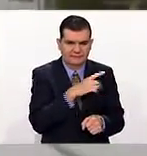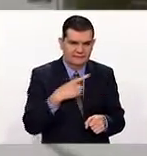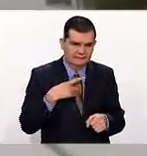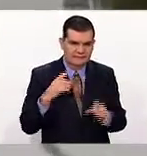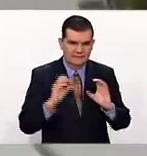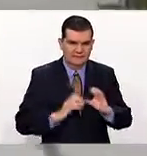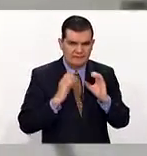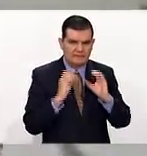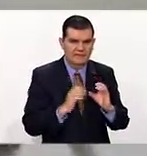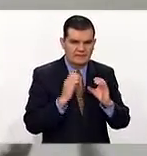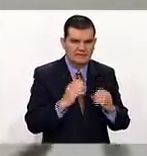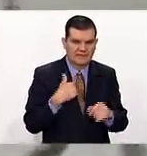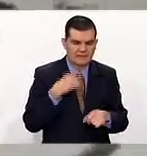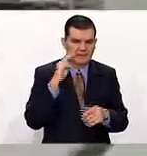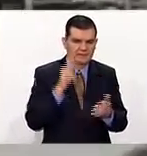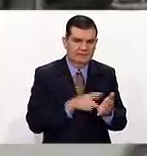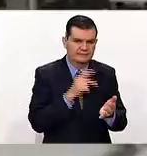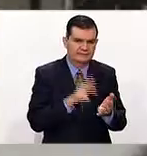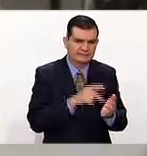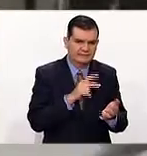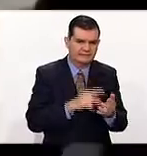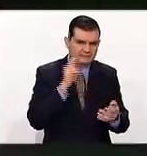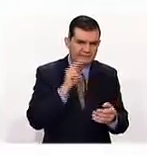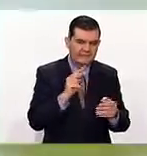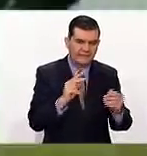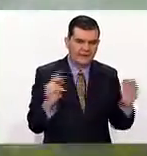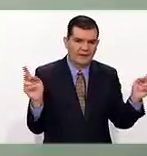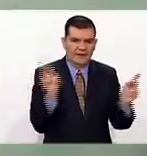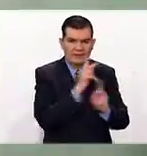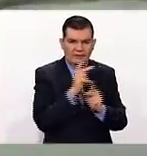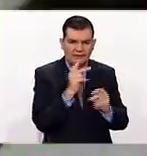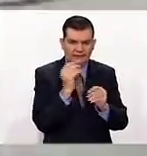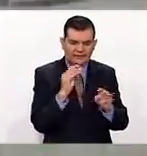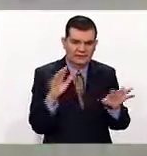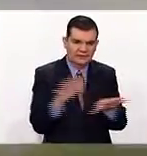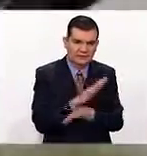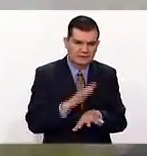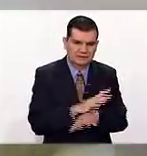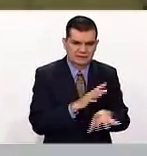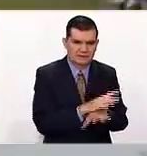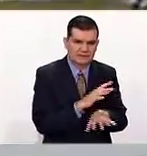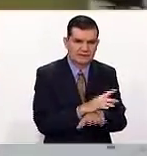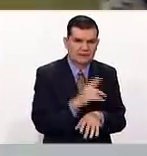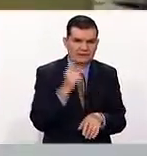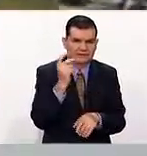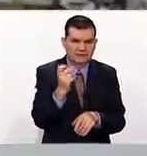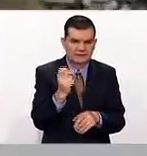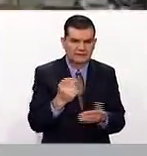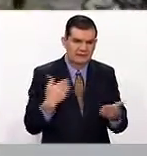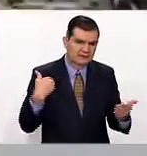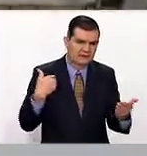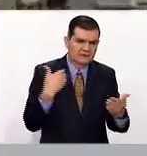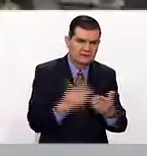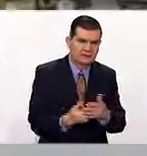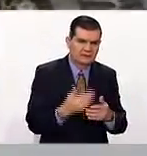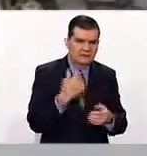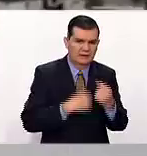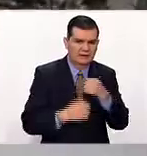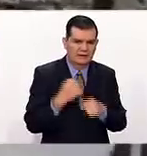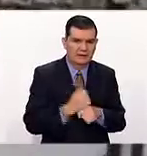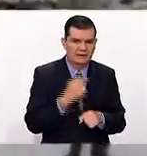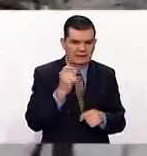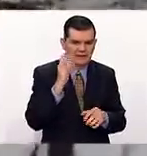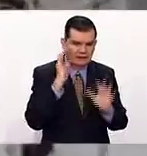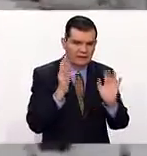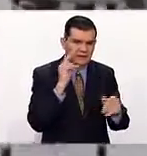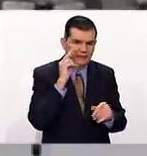muy prudentes porque hemos visto que las condiciones del clima han cambiado mucho. Todos estos últimos años hemos